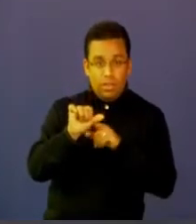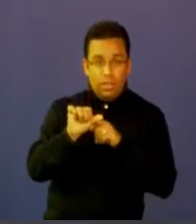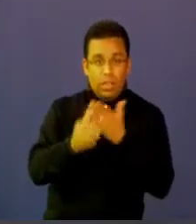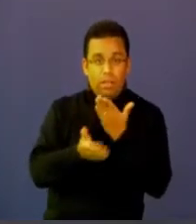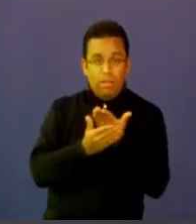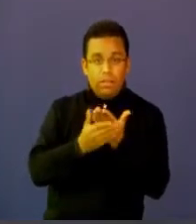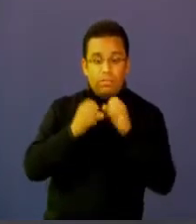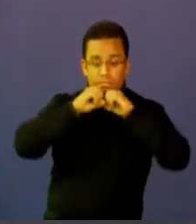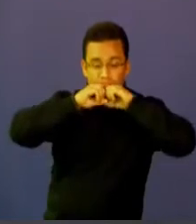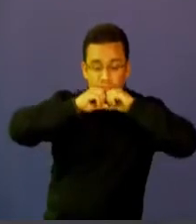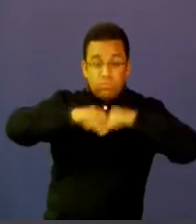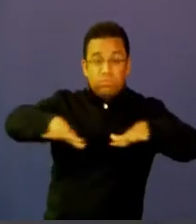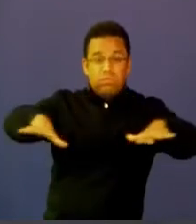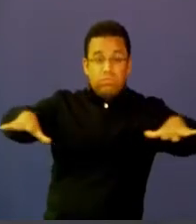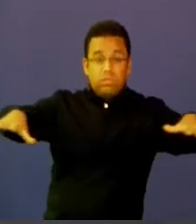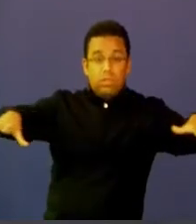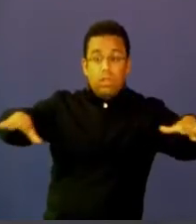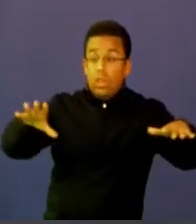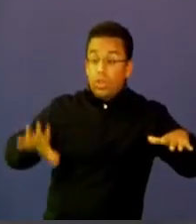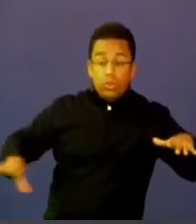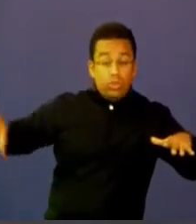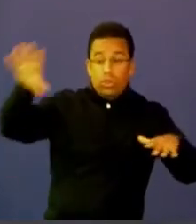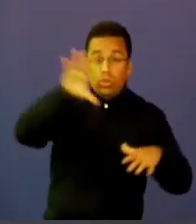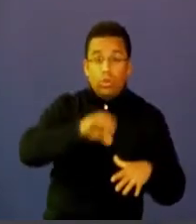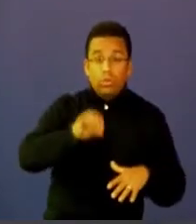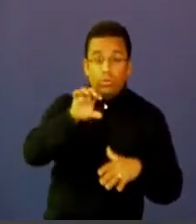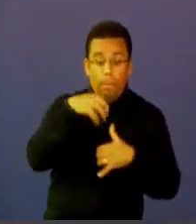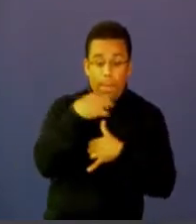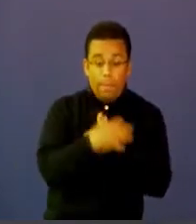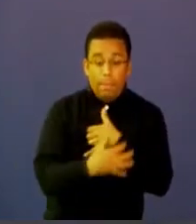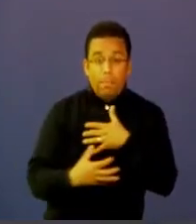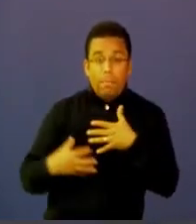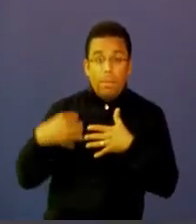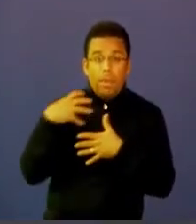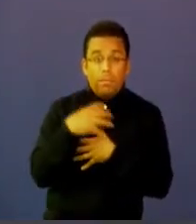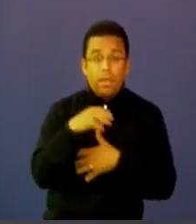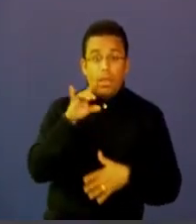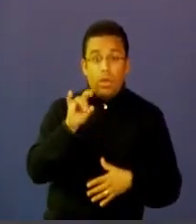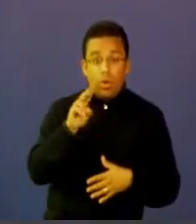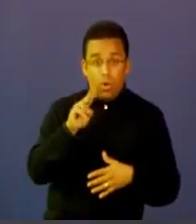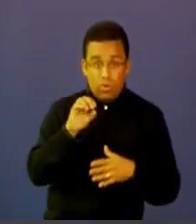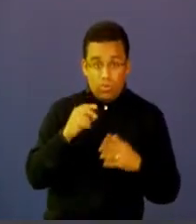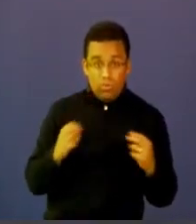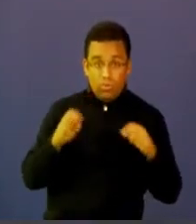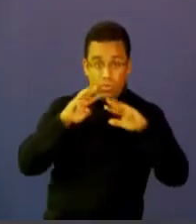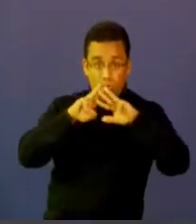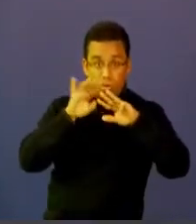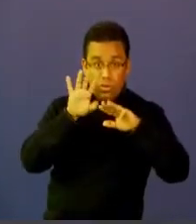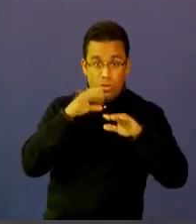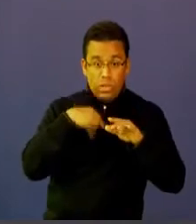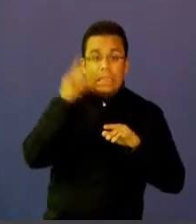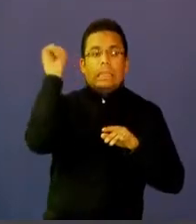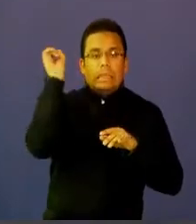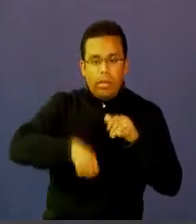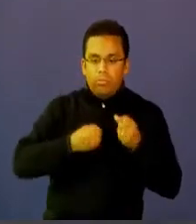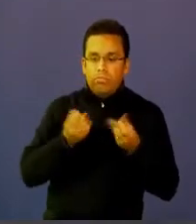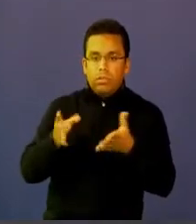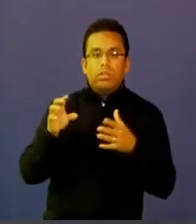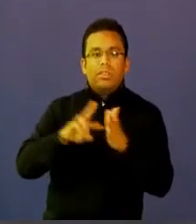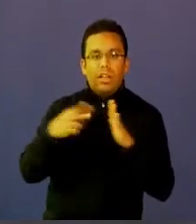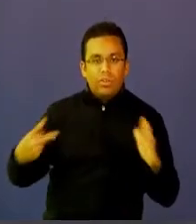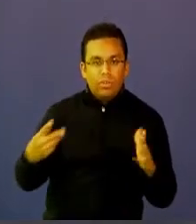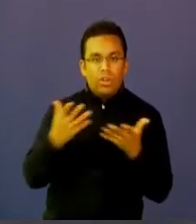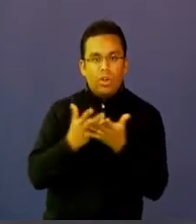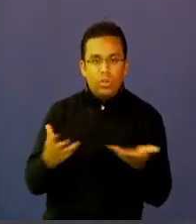que todos los países de la ONU tenían que entrar a implementar tecnología en los colegios a través de la dotación de equipos a través del